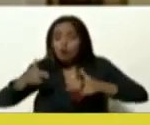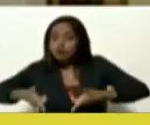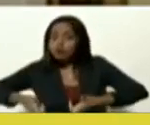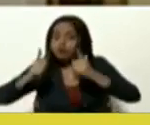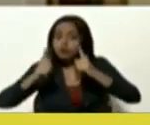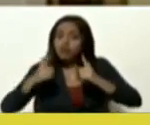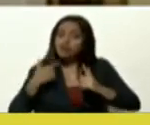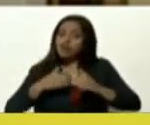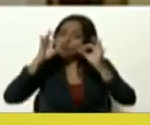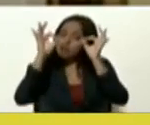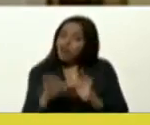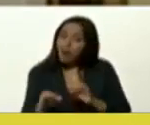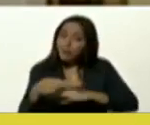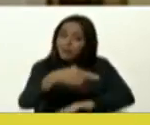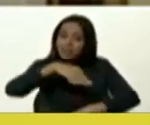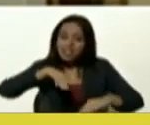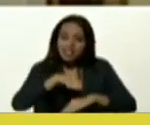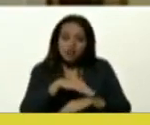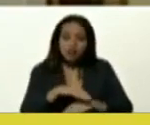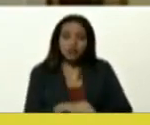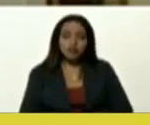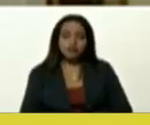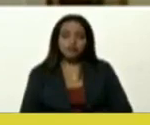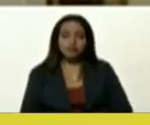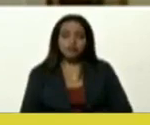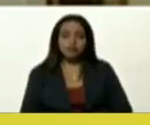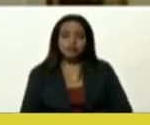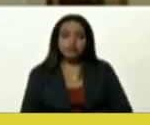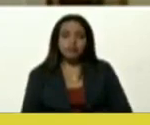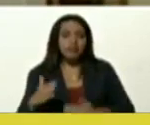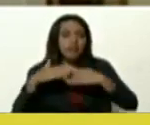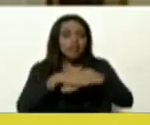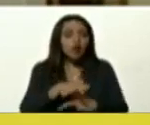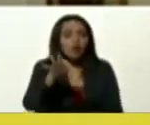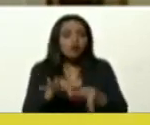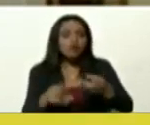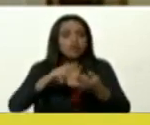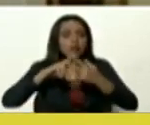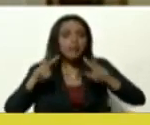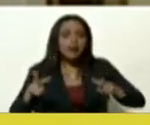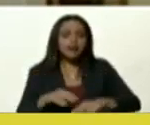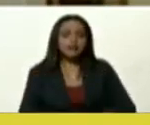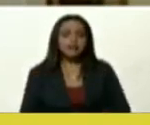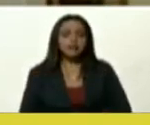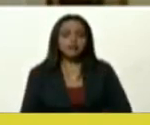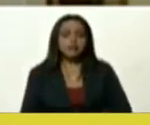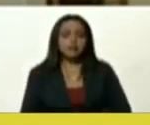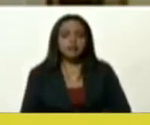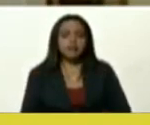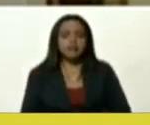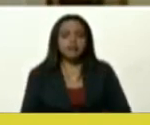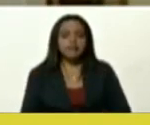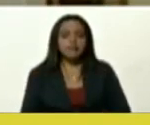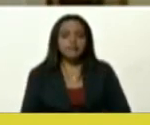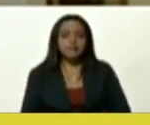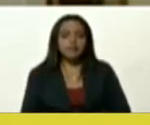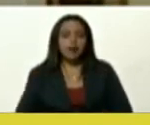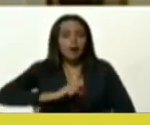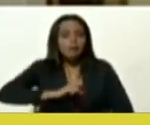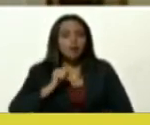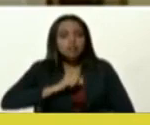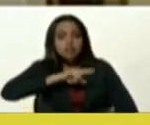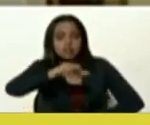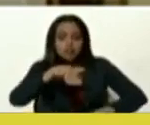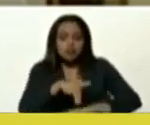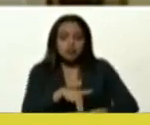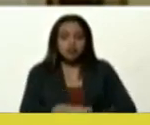lo garantiza, señor Ministro del Interior Justicia y Paz, Néstor Reverol, con la Policía Nacional,